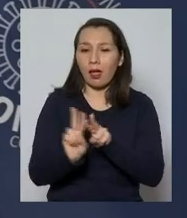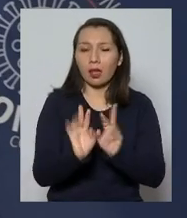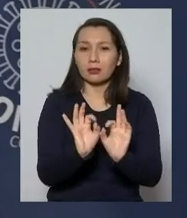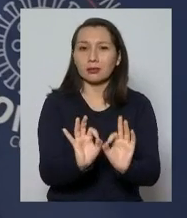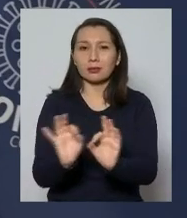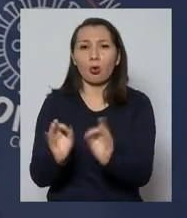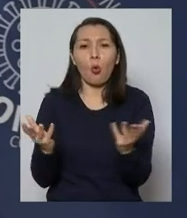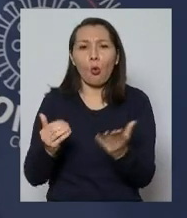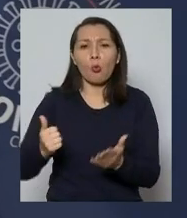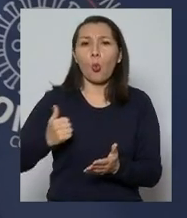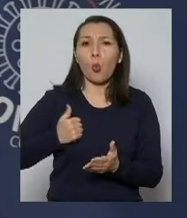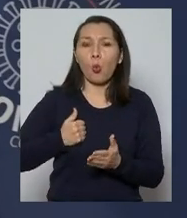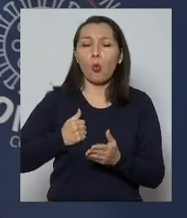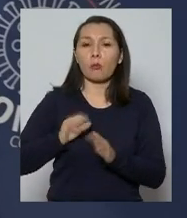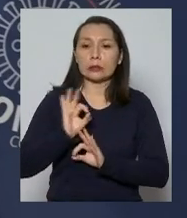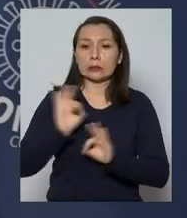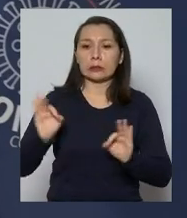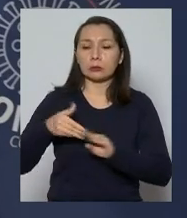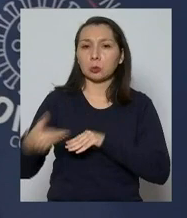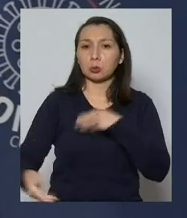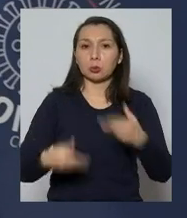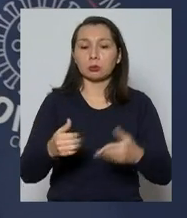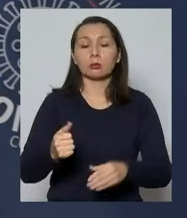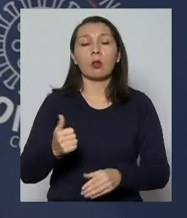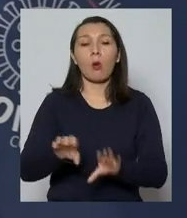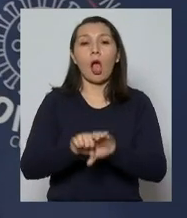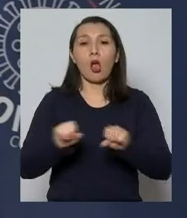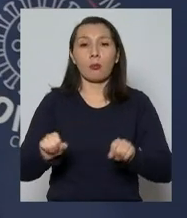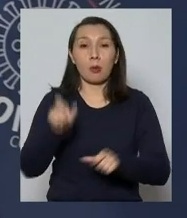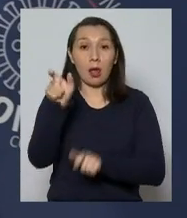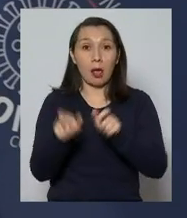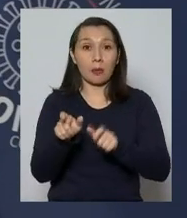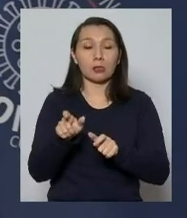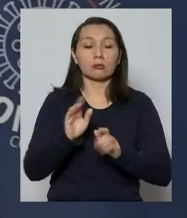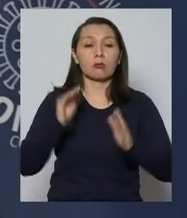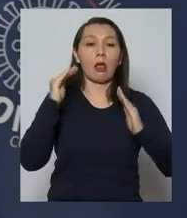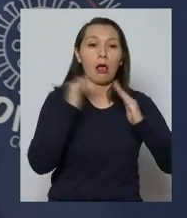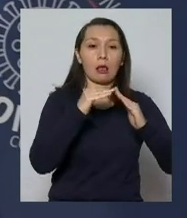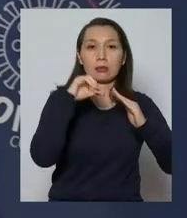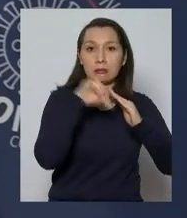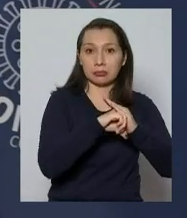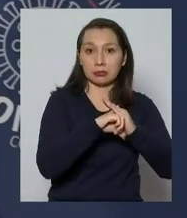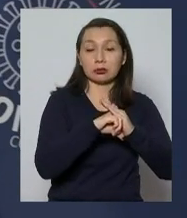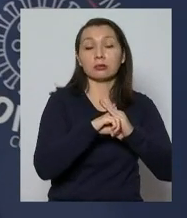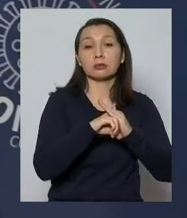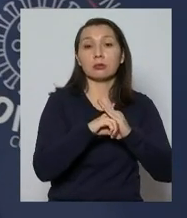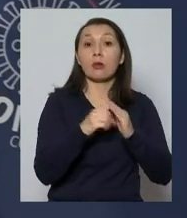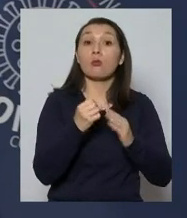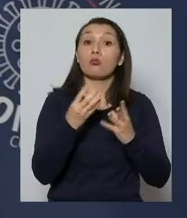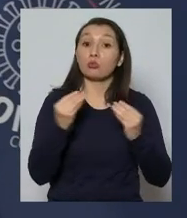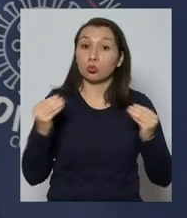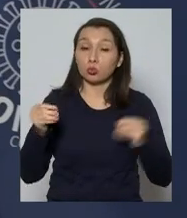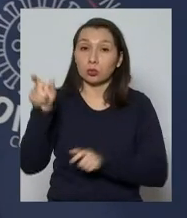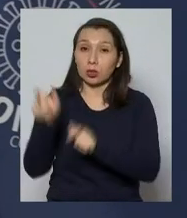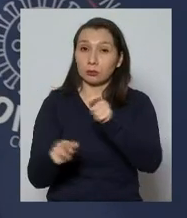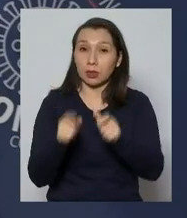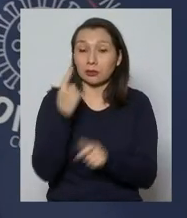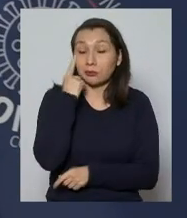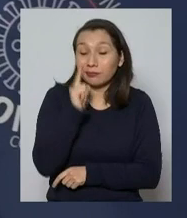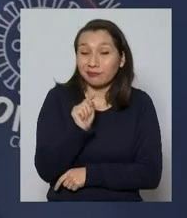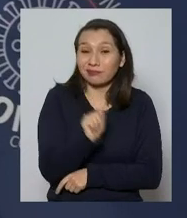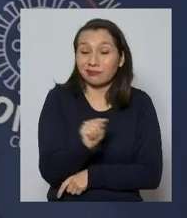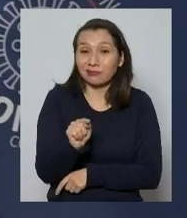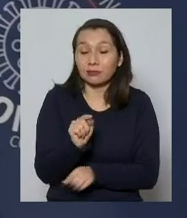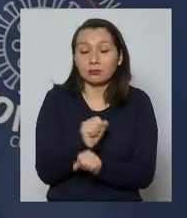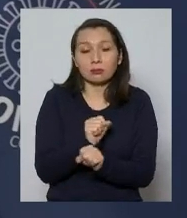adecuadas y el compromiso de las personas en el domicilio. Pero hay un número significativo de